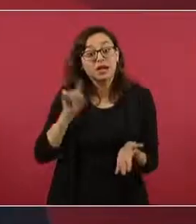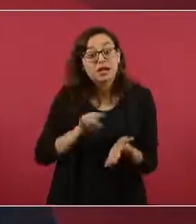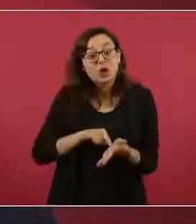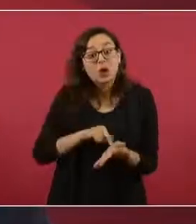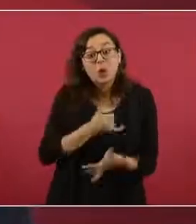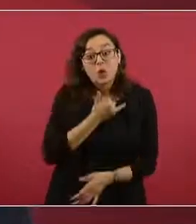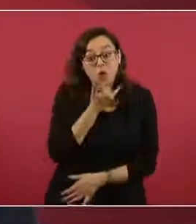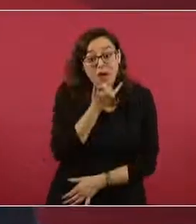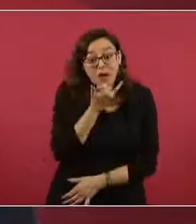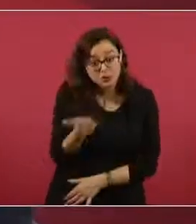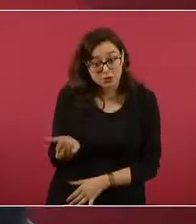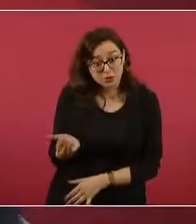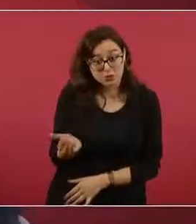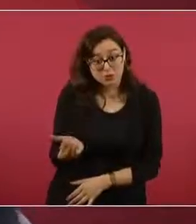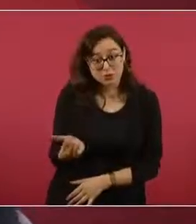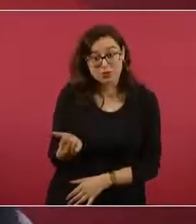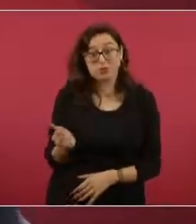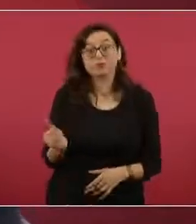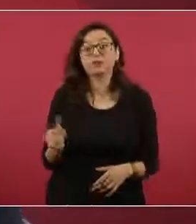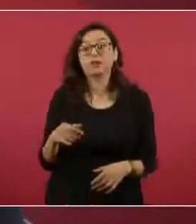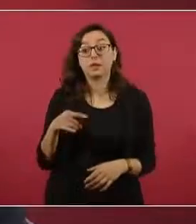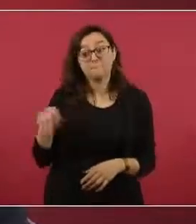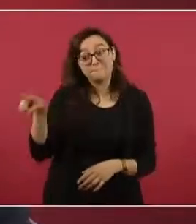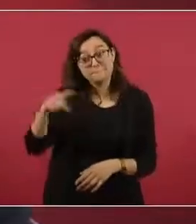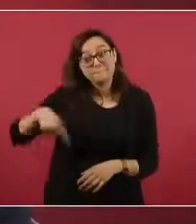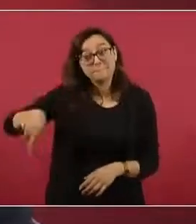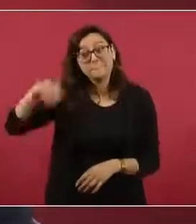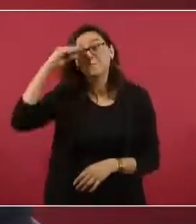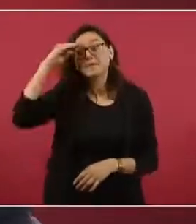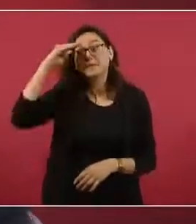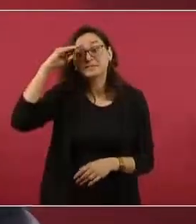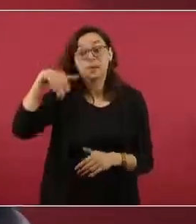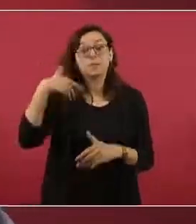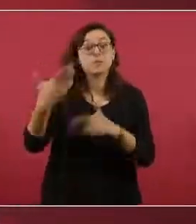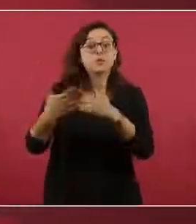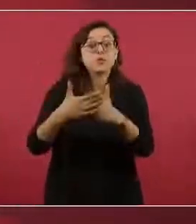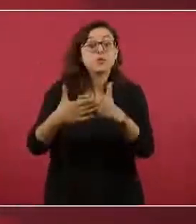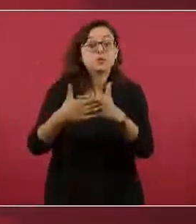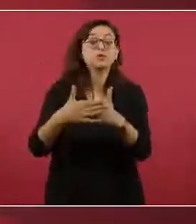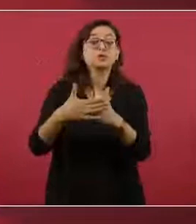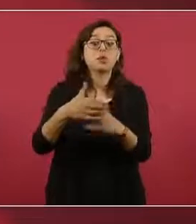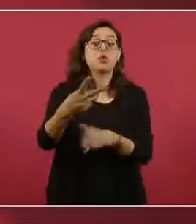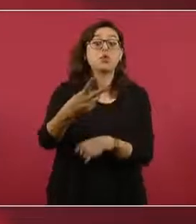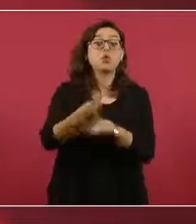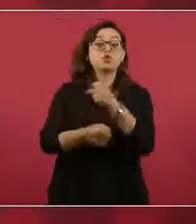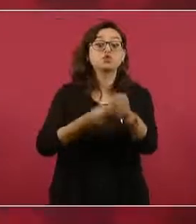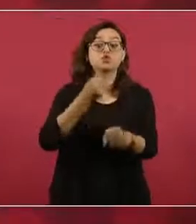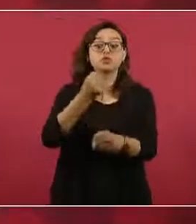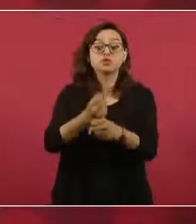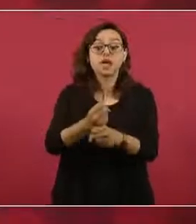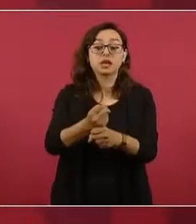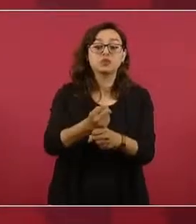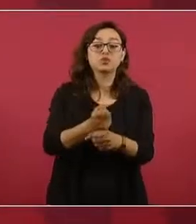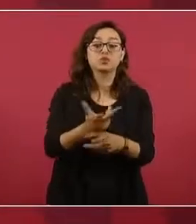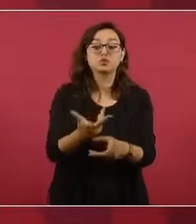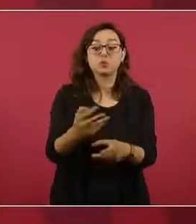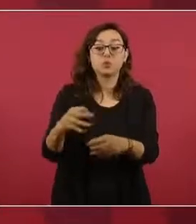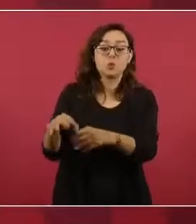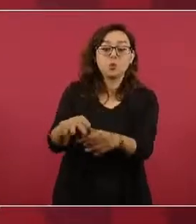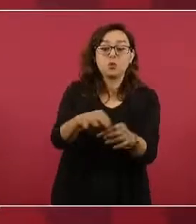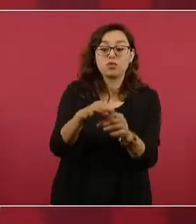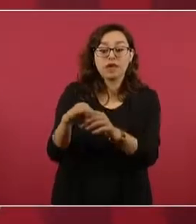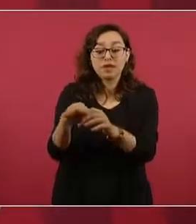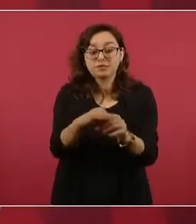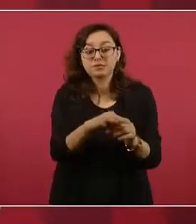de que va a regresar la pandilla de rufianes